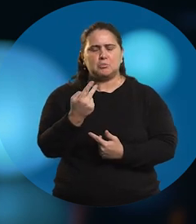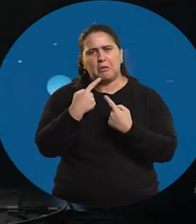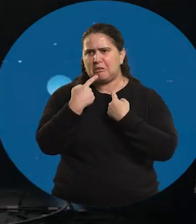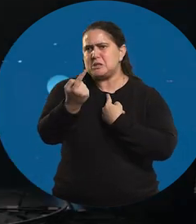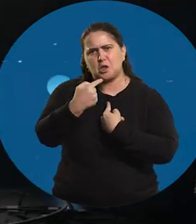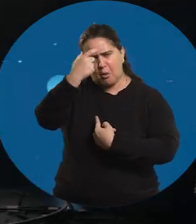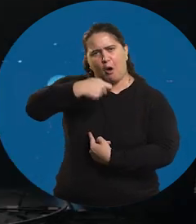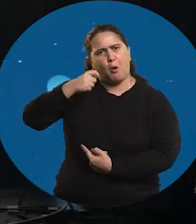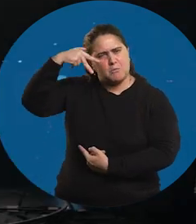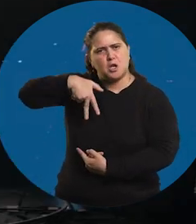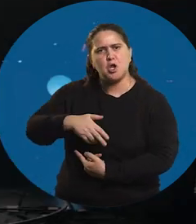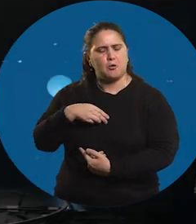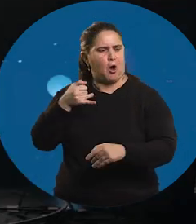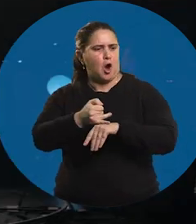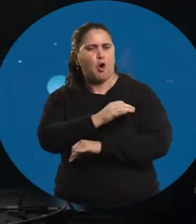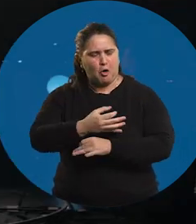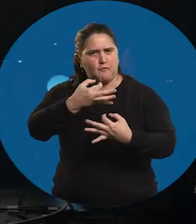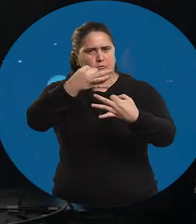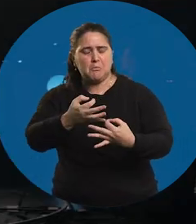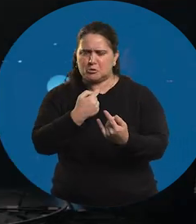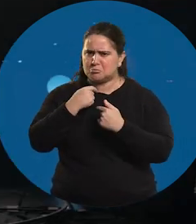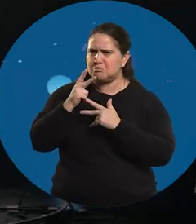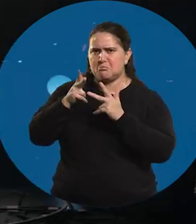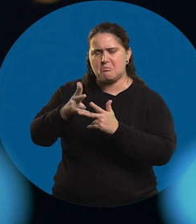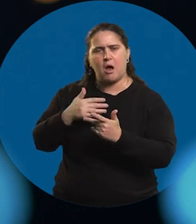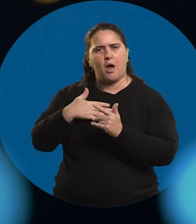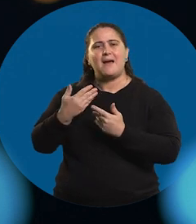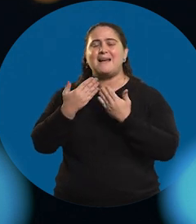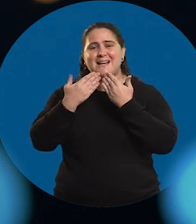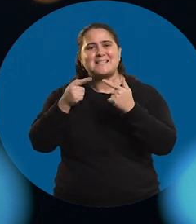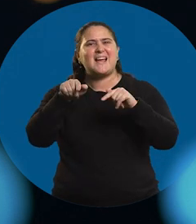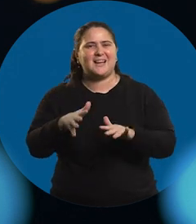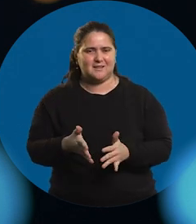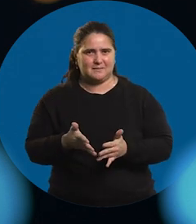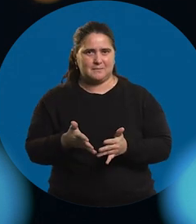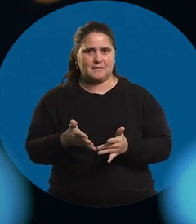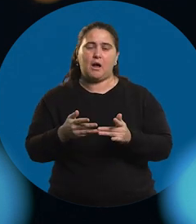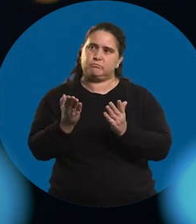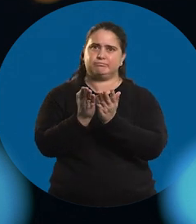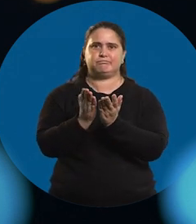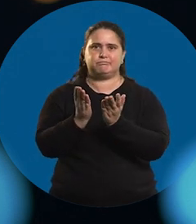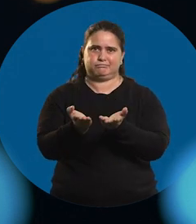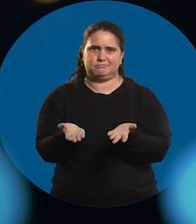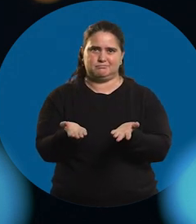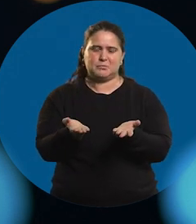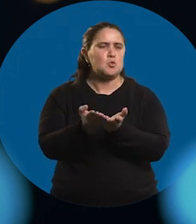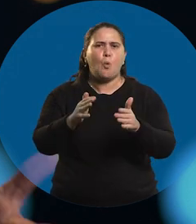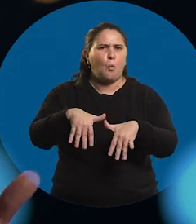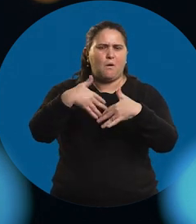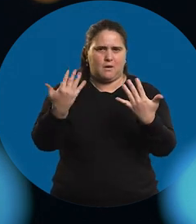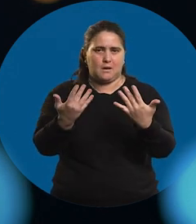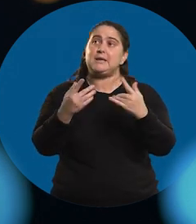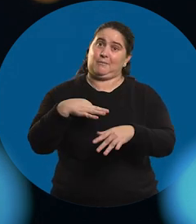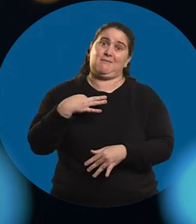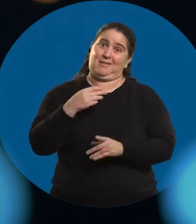decirte mi postura con todos los errores o con todos los aciertos. Entonces eso me lo dio el estudio de lo que